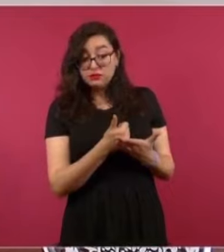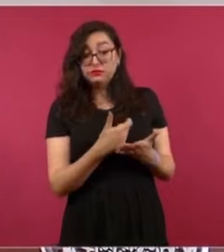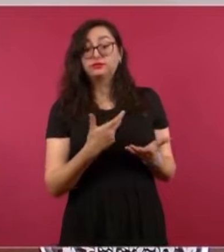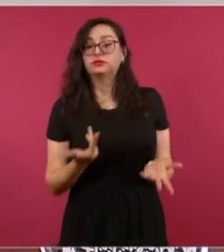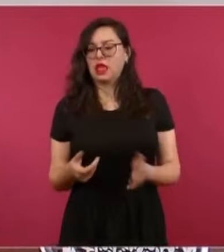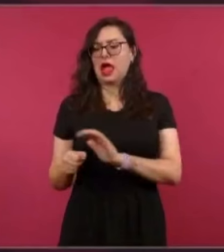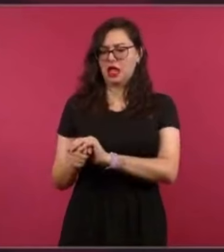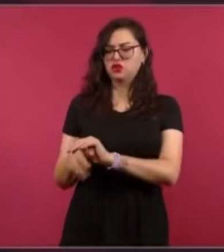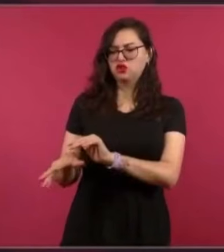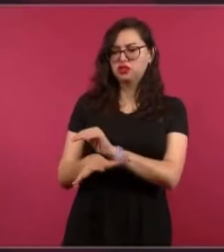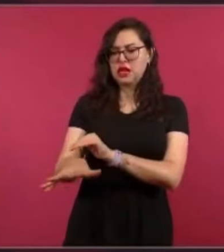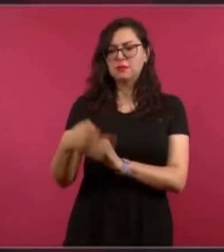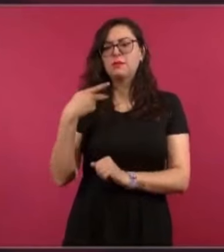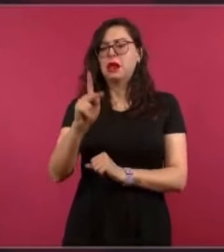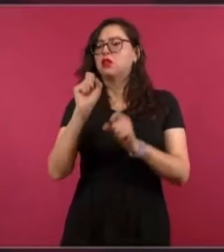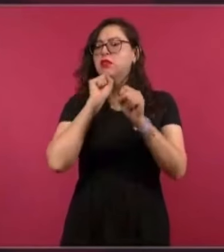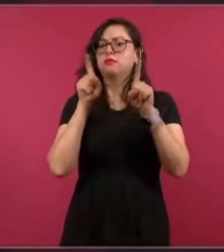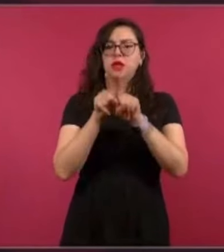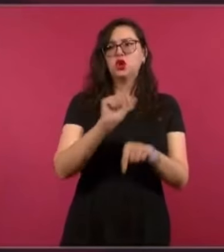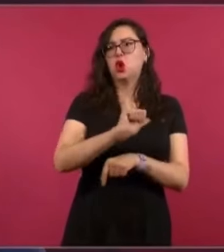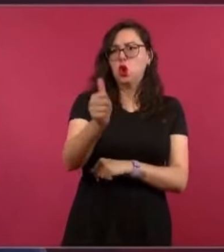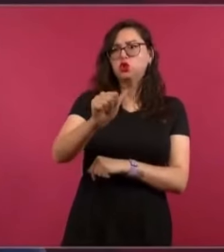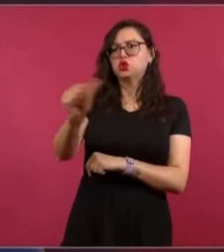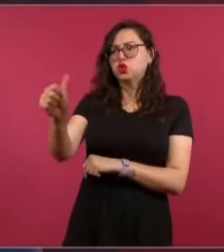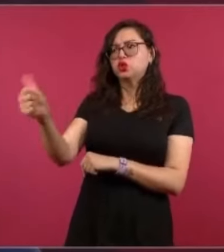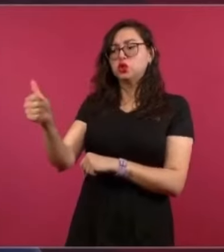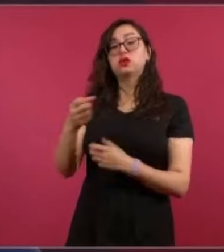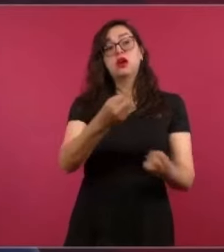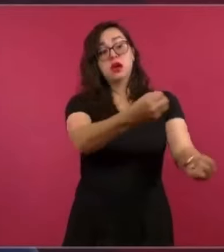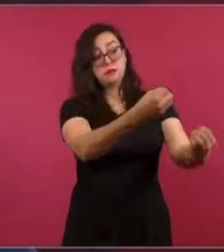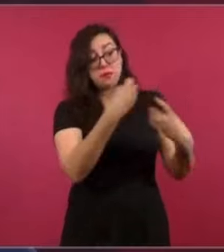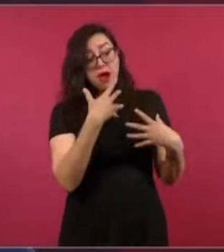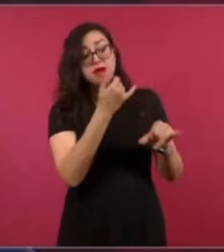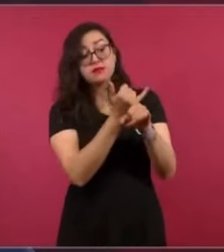Ayotzinapa y en otros casos, nos apoye.